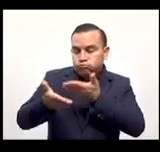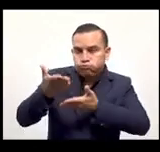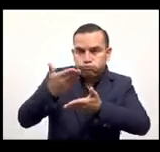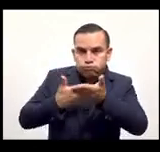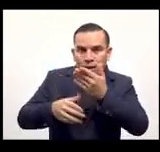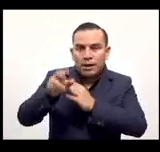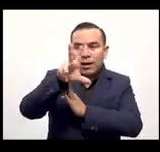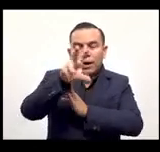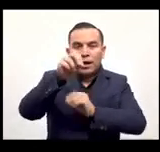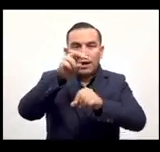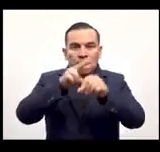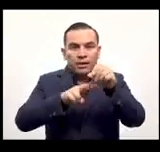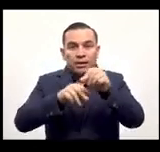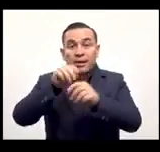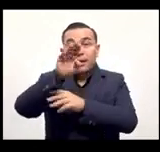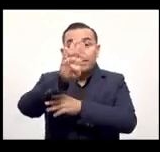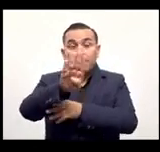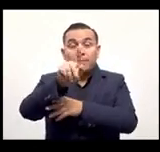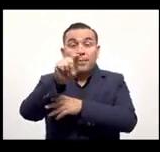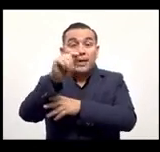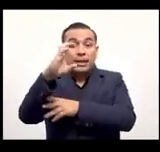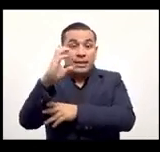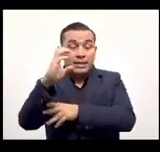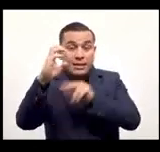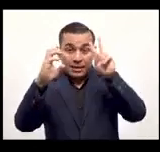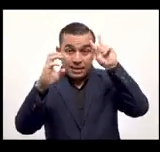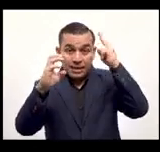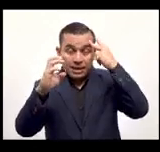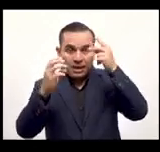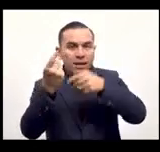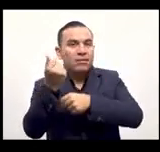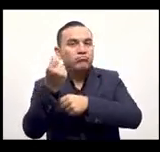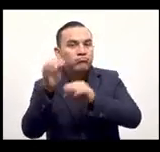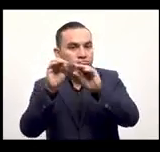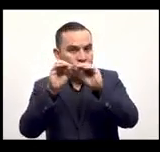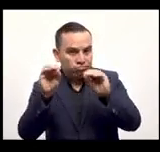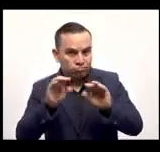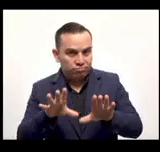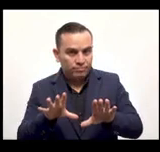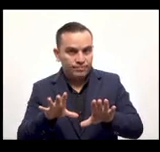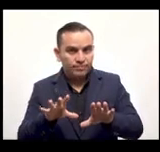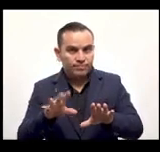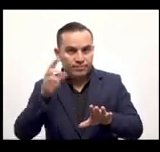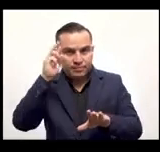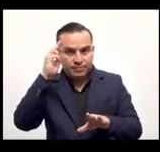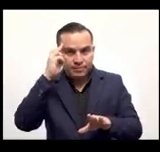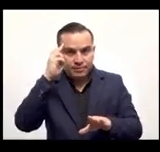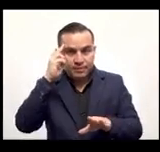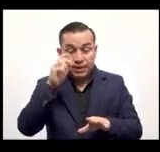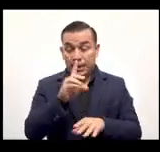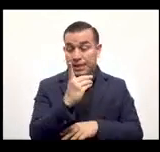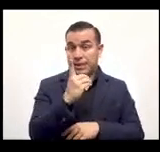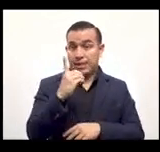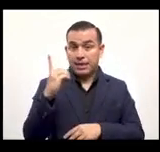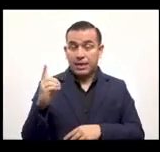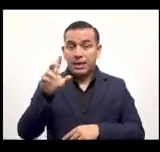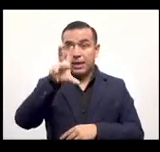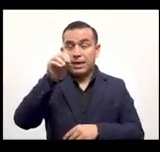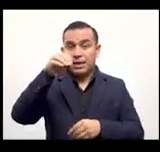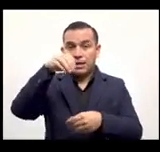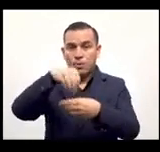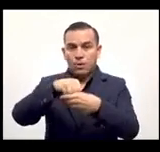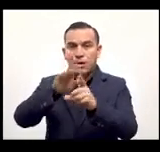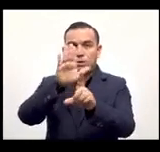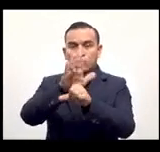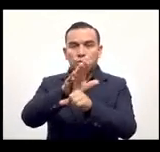transacciones son 30 dólares en BTC es decir en bitcoin que es lo que tiene a la derecha los 30